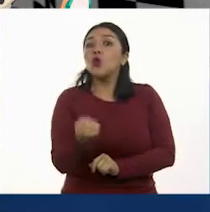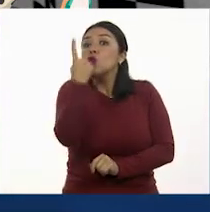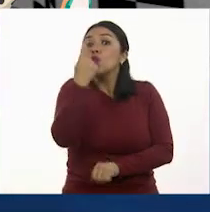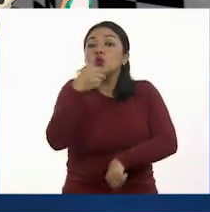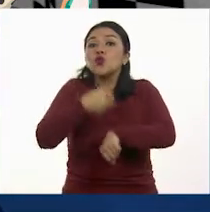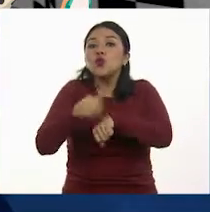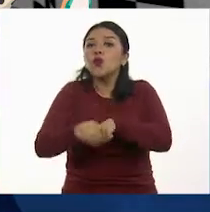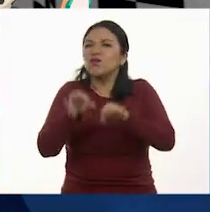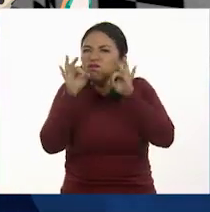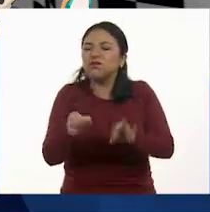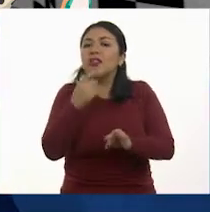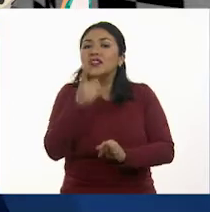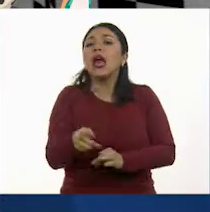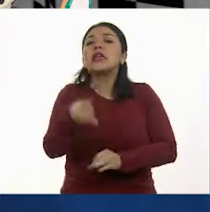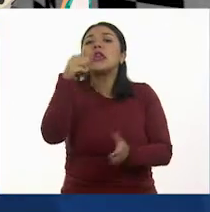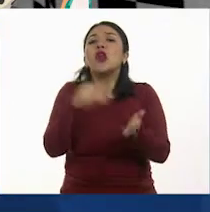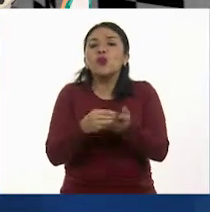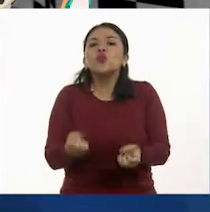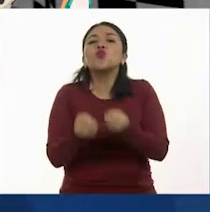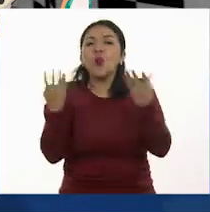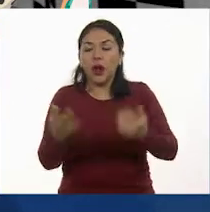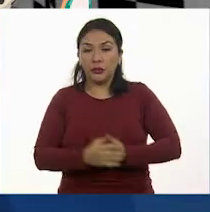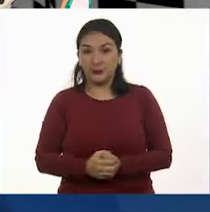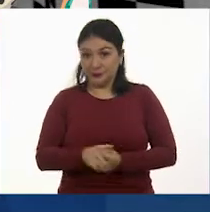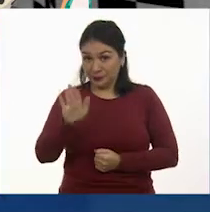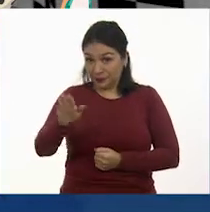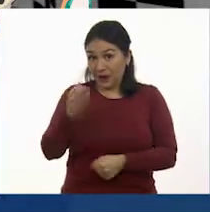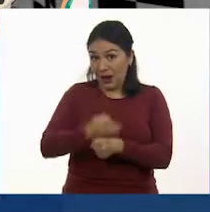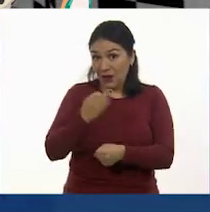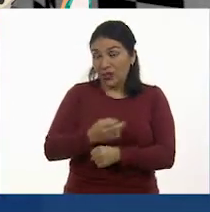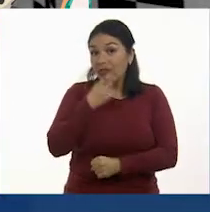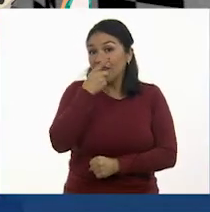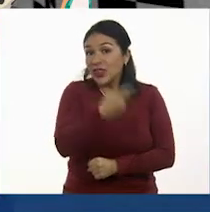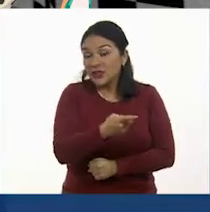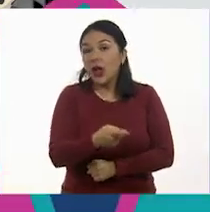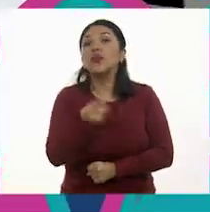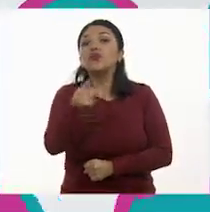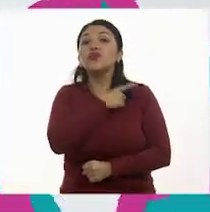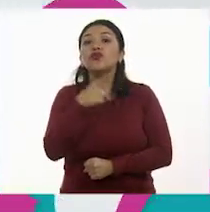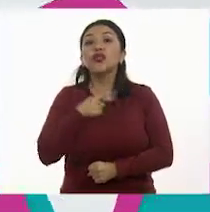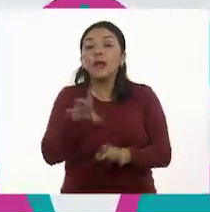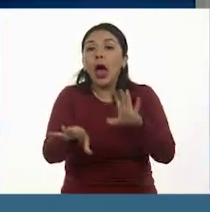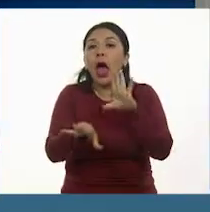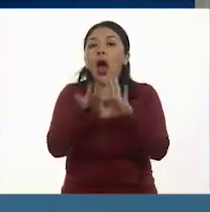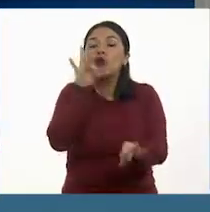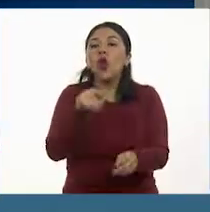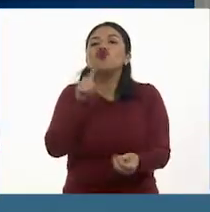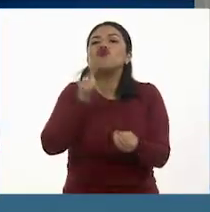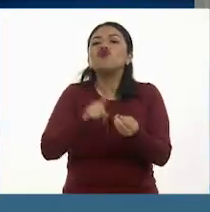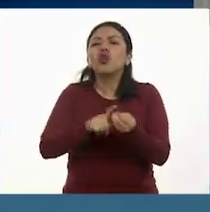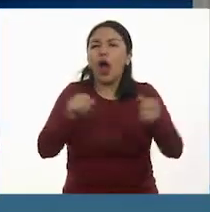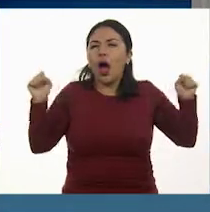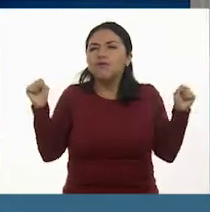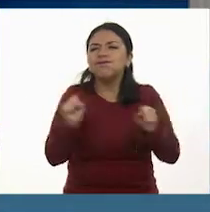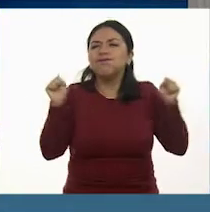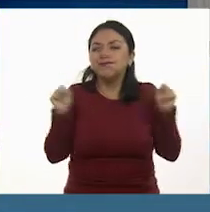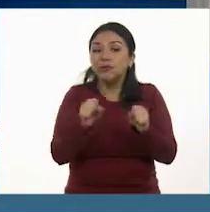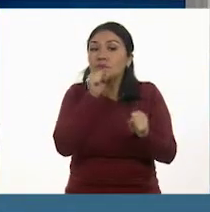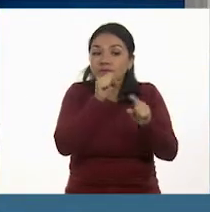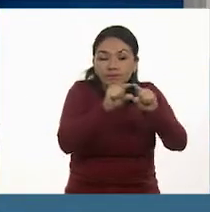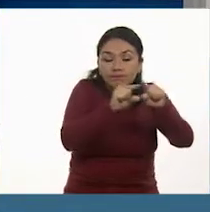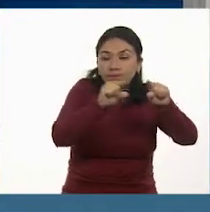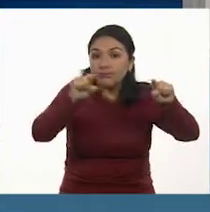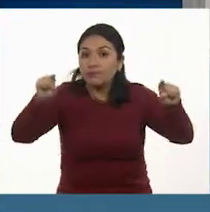kilómetros. Muy bien. La consigna específica pide localizar los avances de cada corredor en la recta numérica